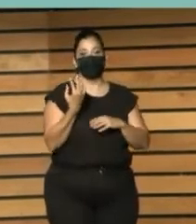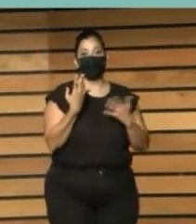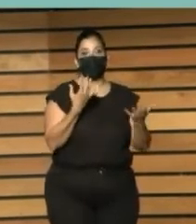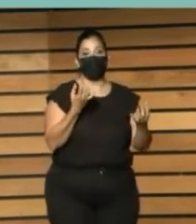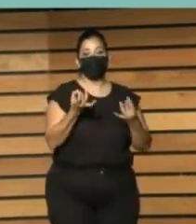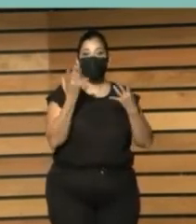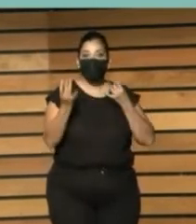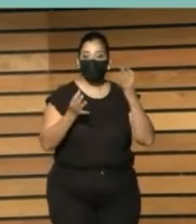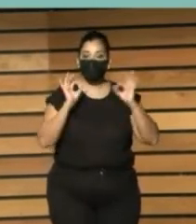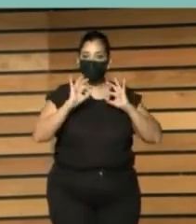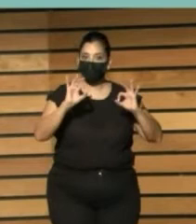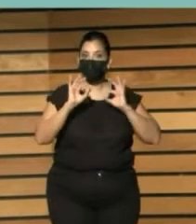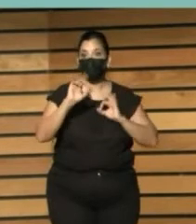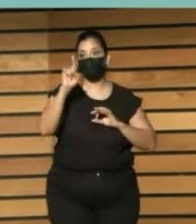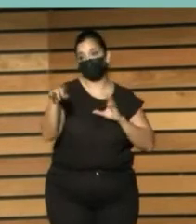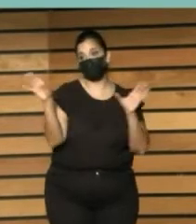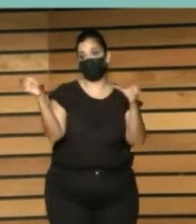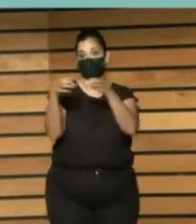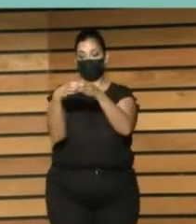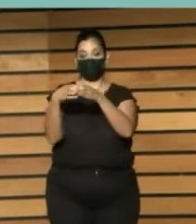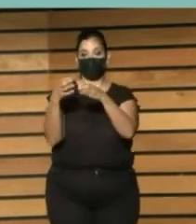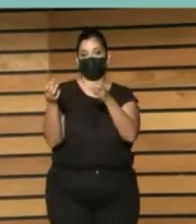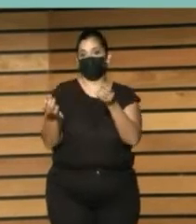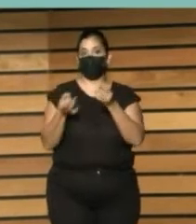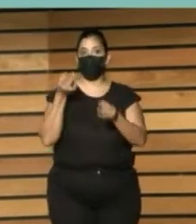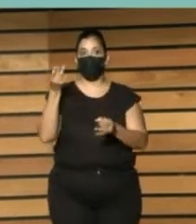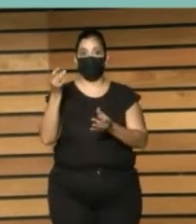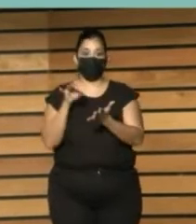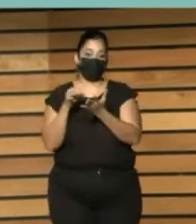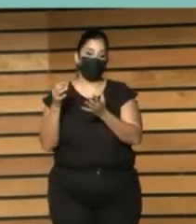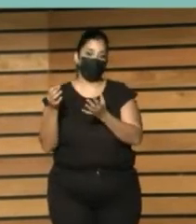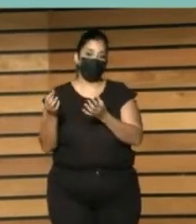trabajando con colectivos porque no tenemos datos.